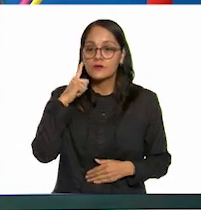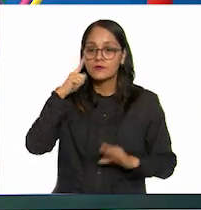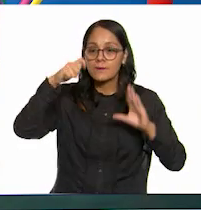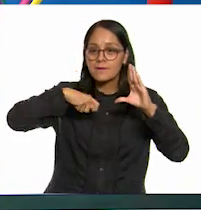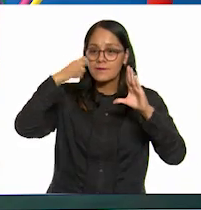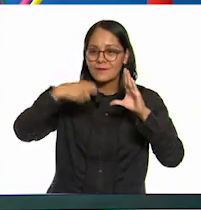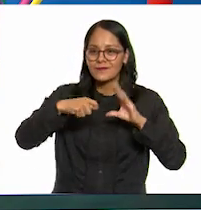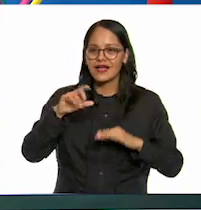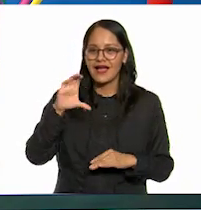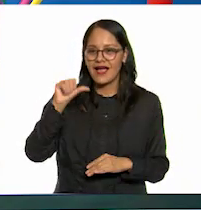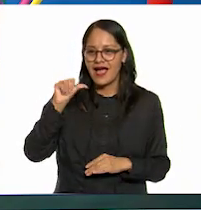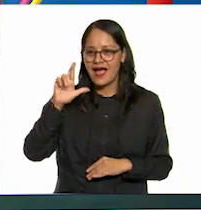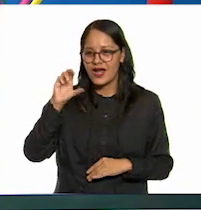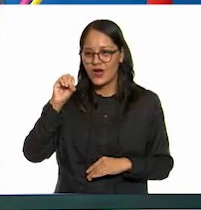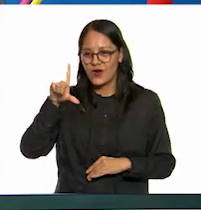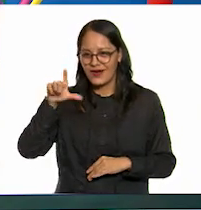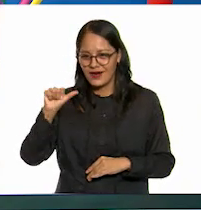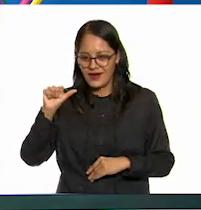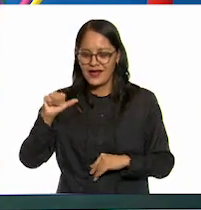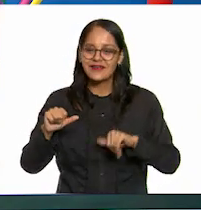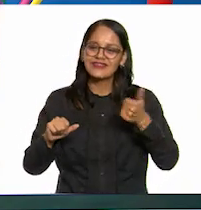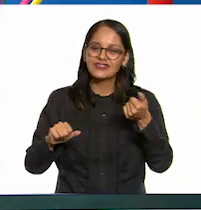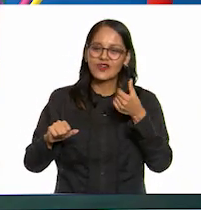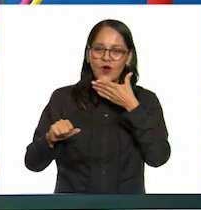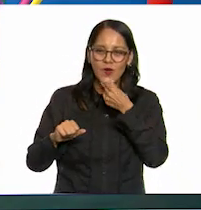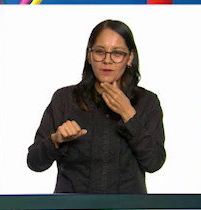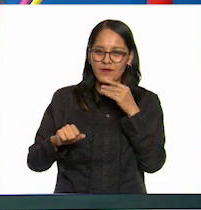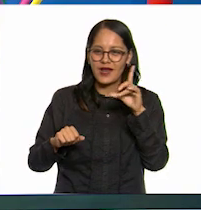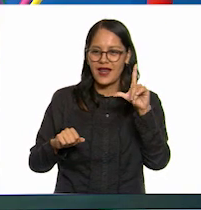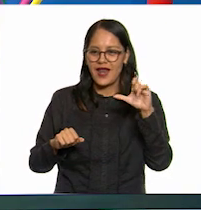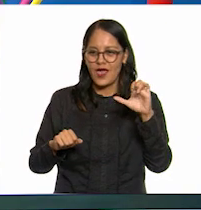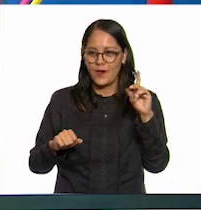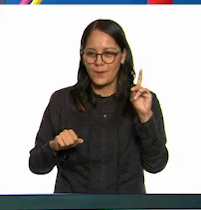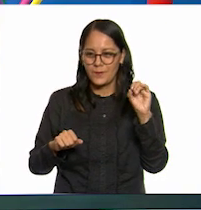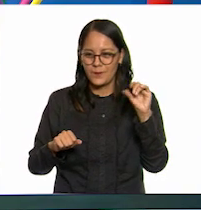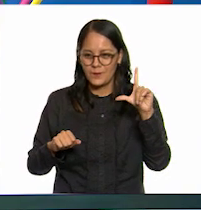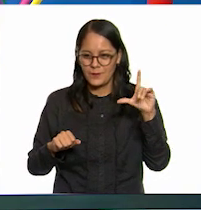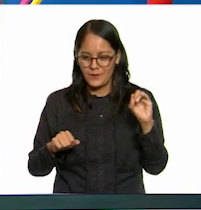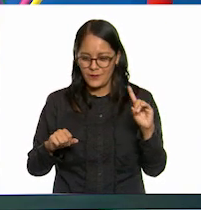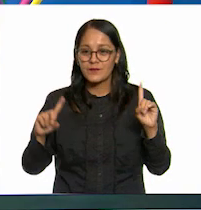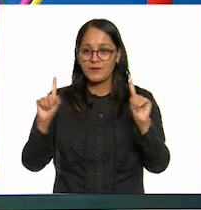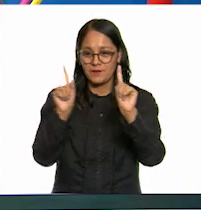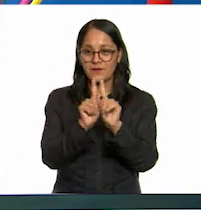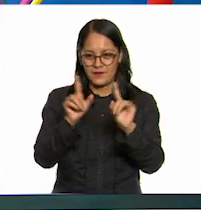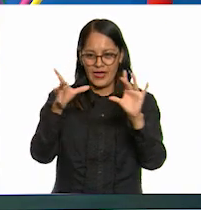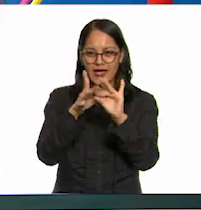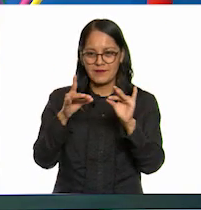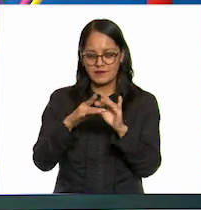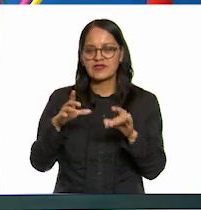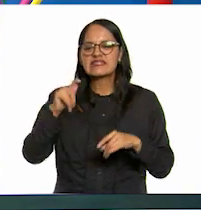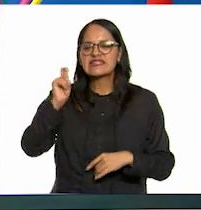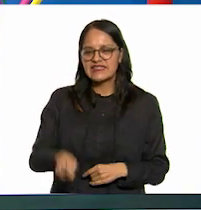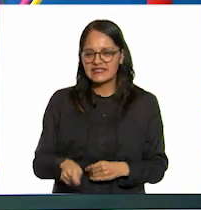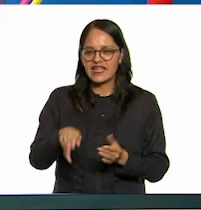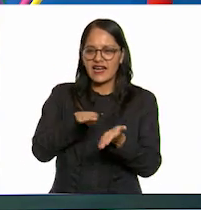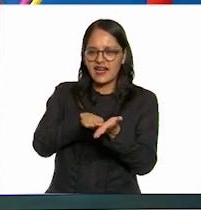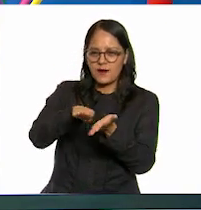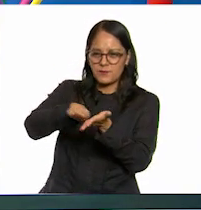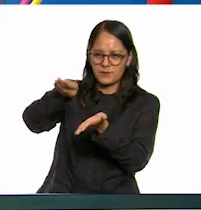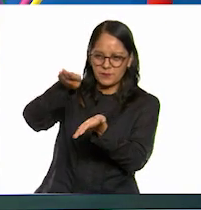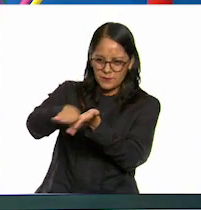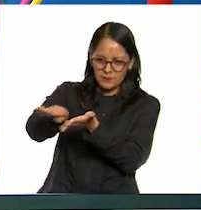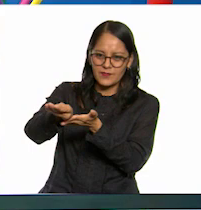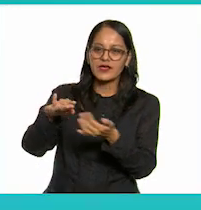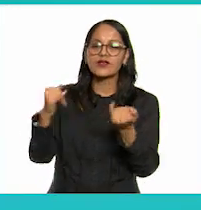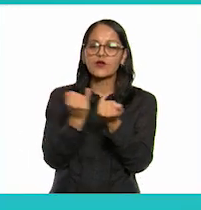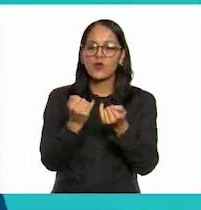carola y don leopoldo en la que nos describirán otro caso donde se identifica la relación de la fricción con la fuerza